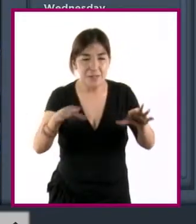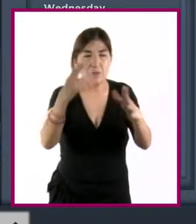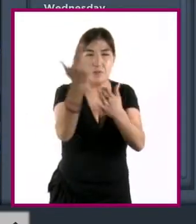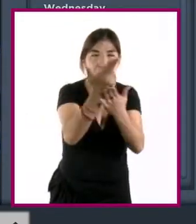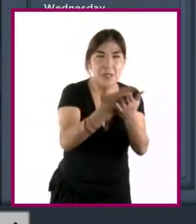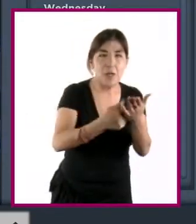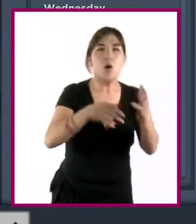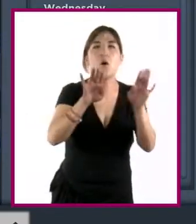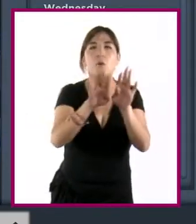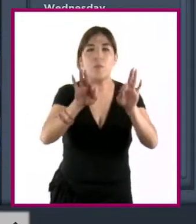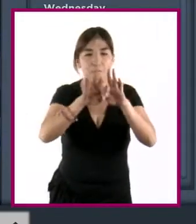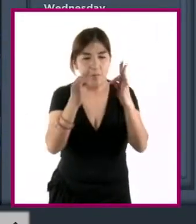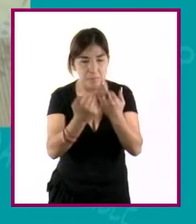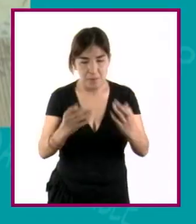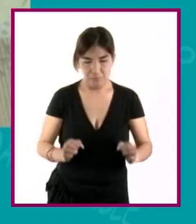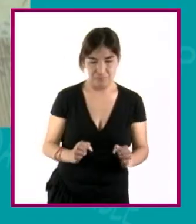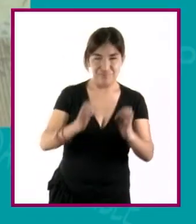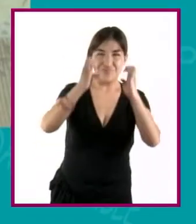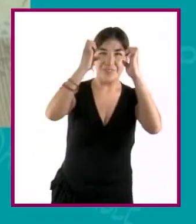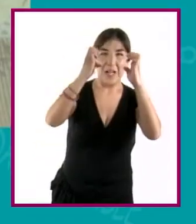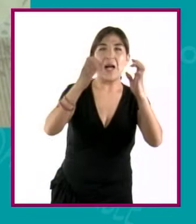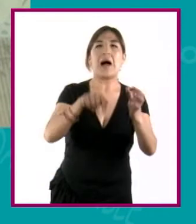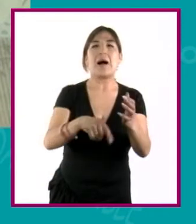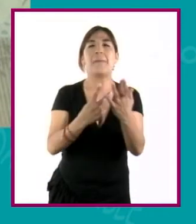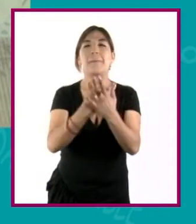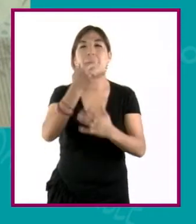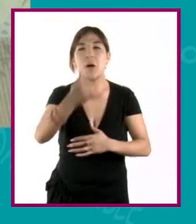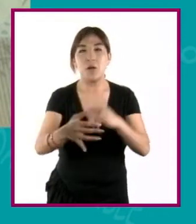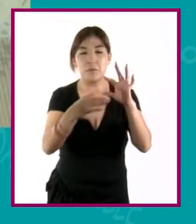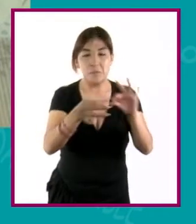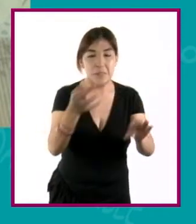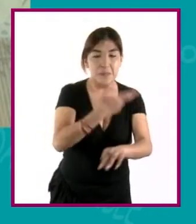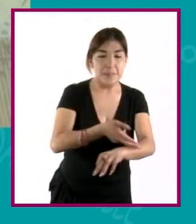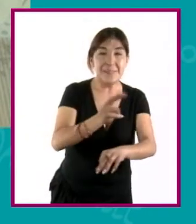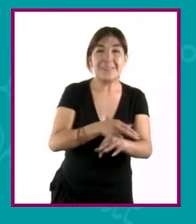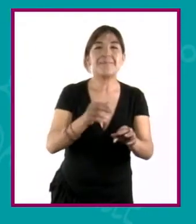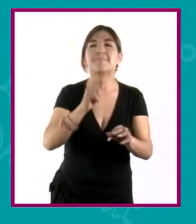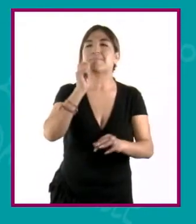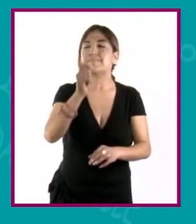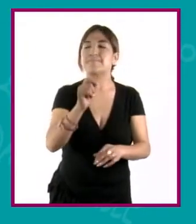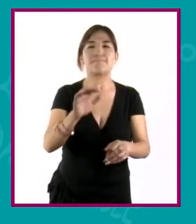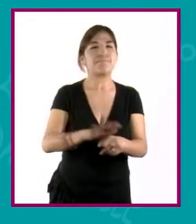identificar toda la estructura de un proyecto, incluso hasta llegar a cuestiones mucho más específicas.